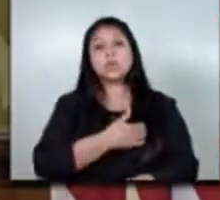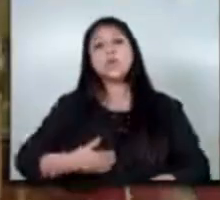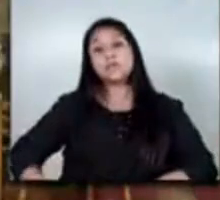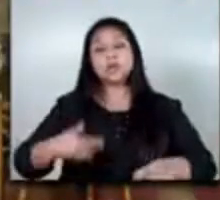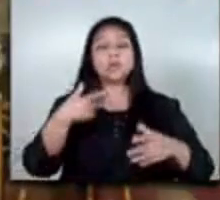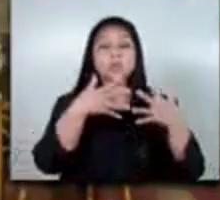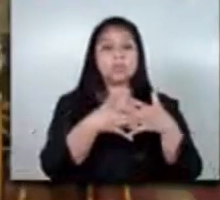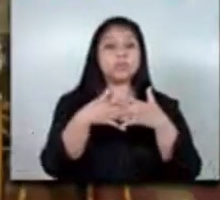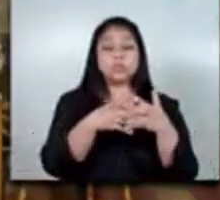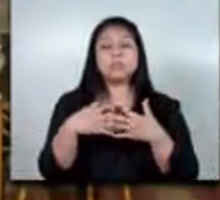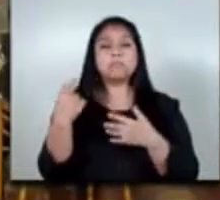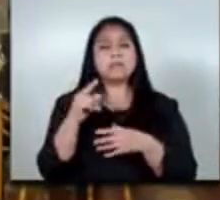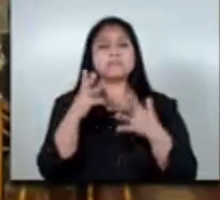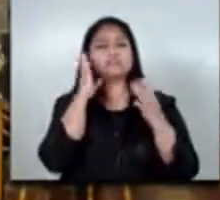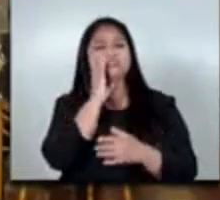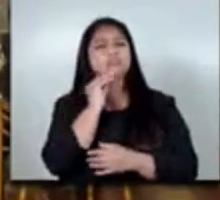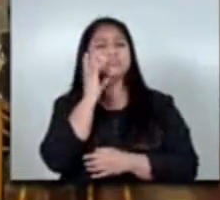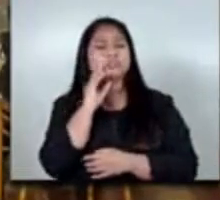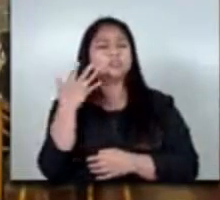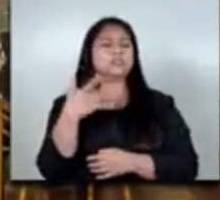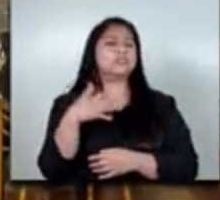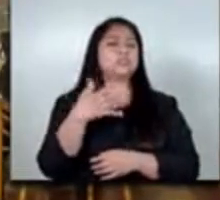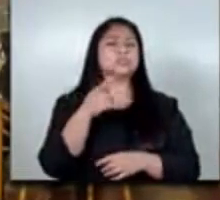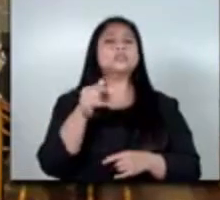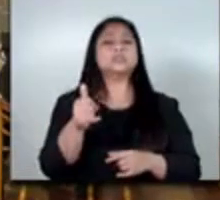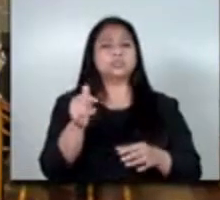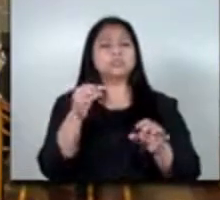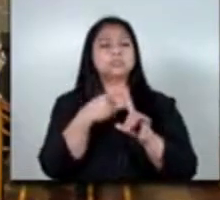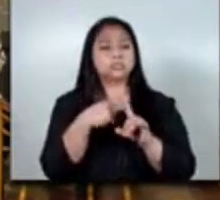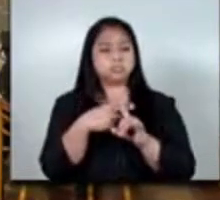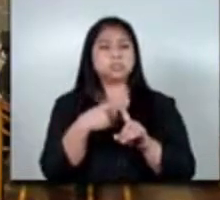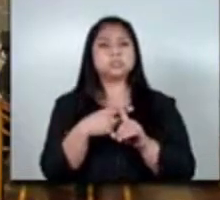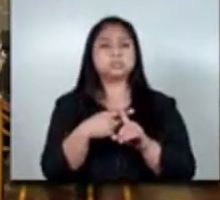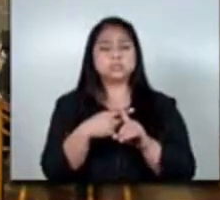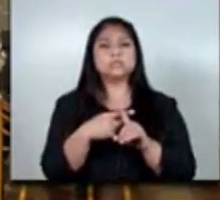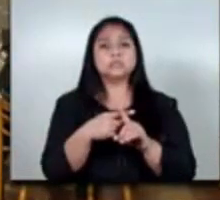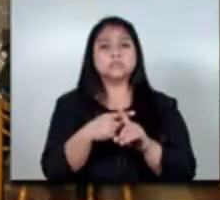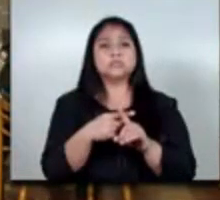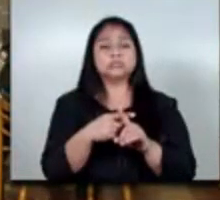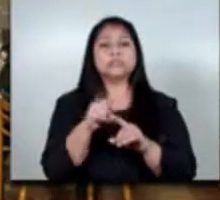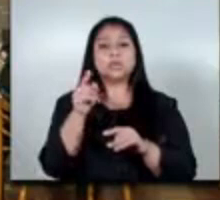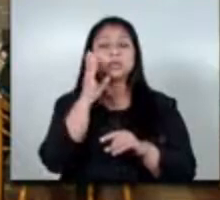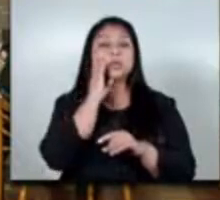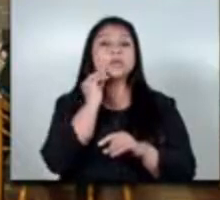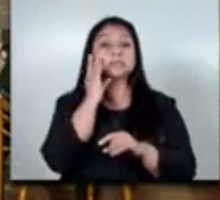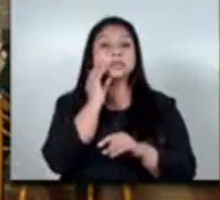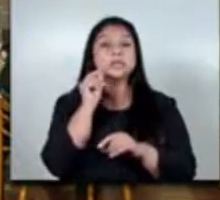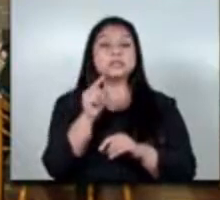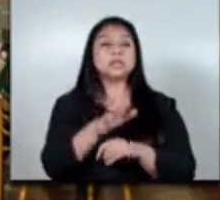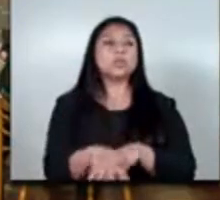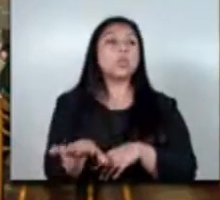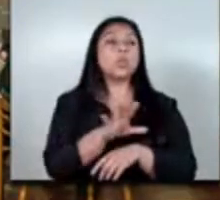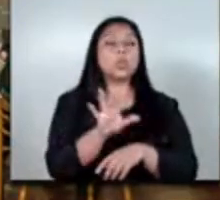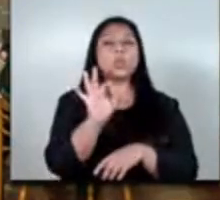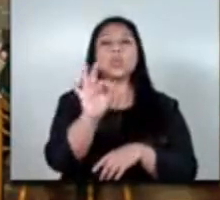realmente una experiencia ha sido una experiencia muy positiva y una experiencia que todos están